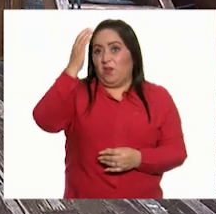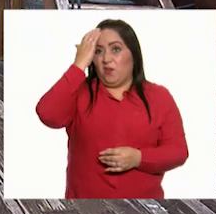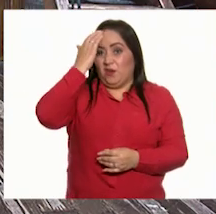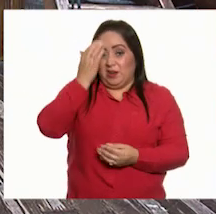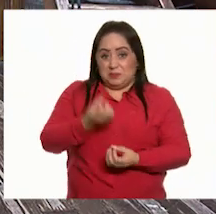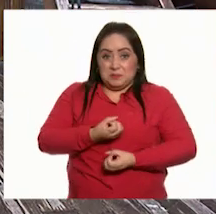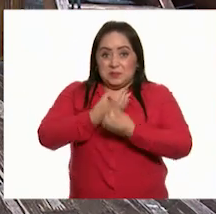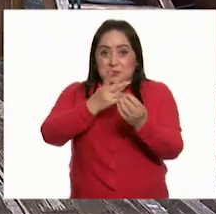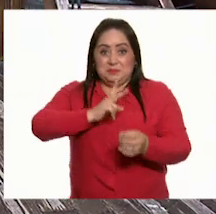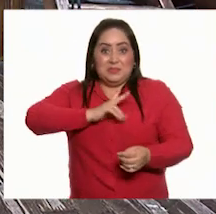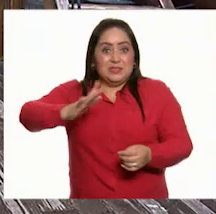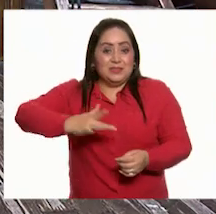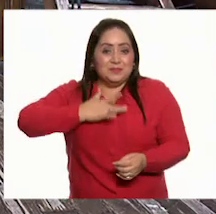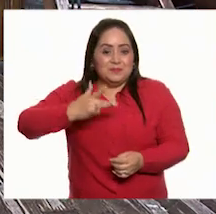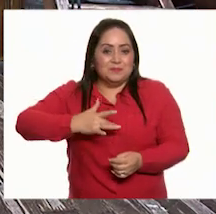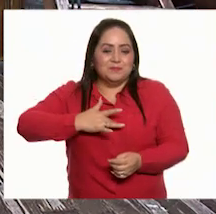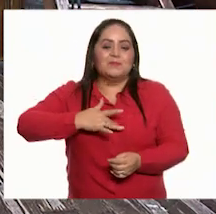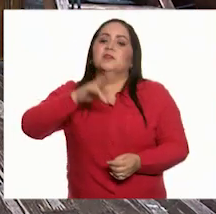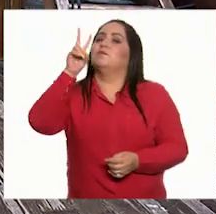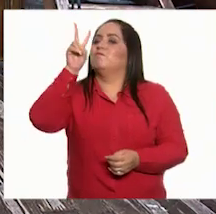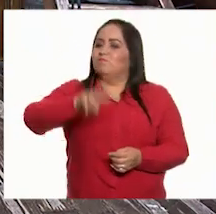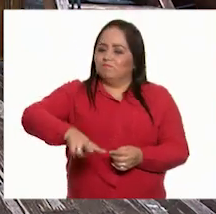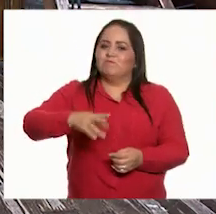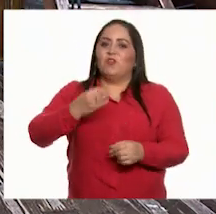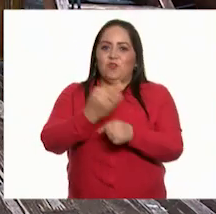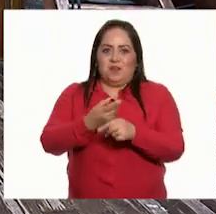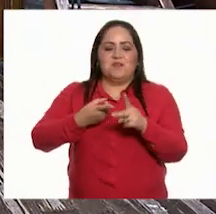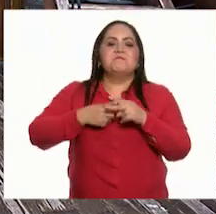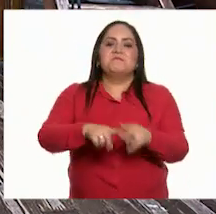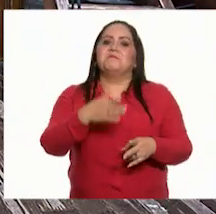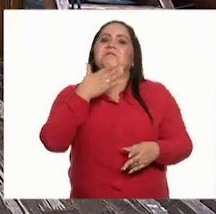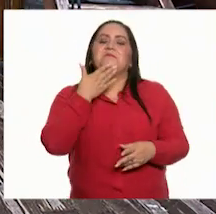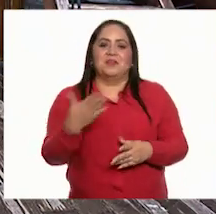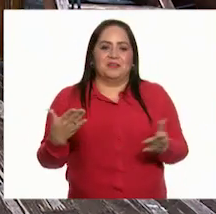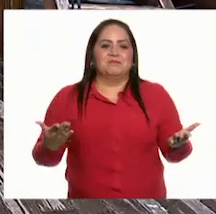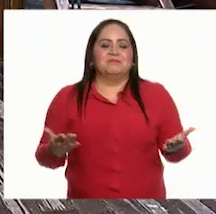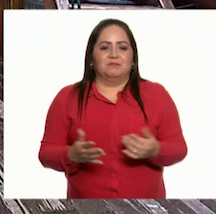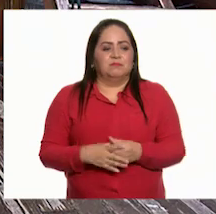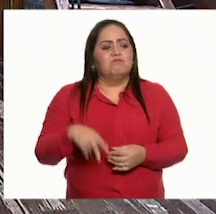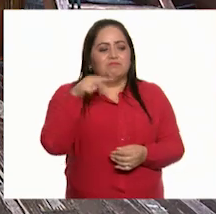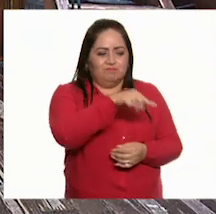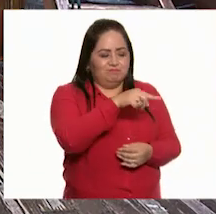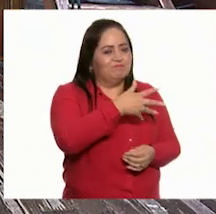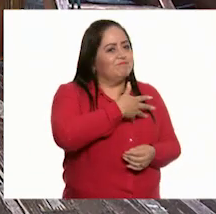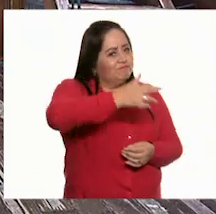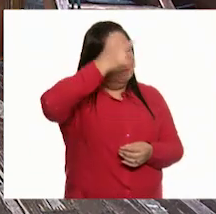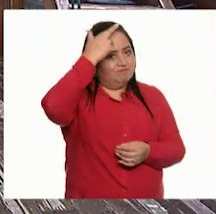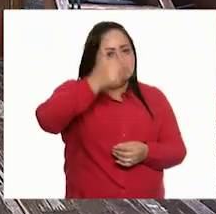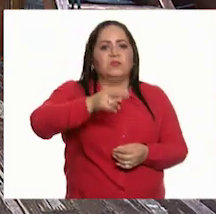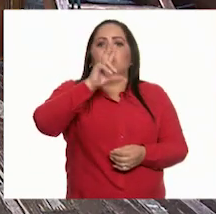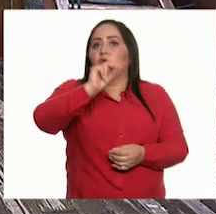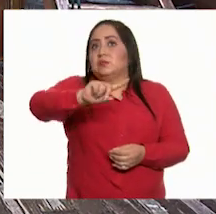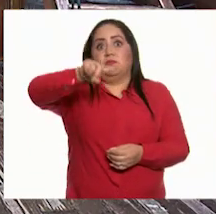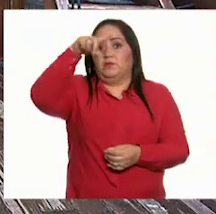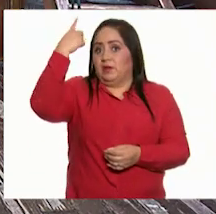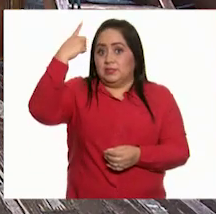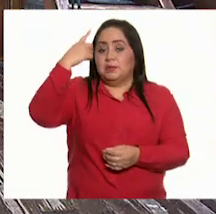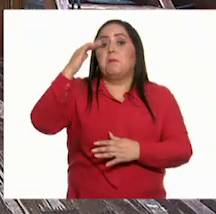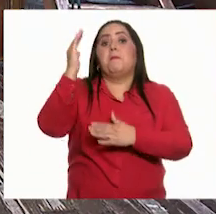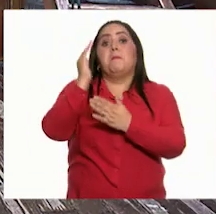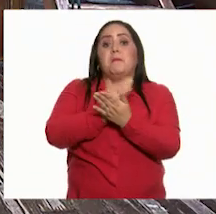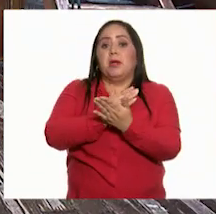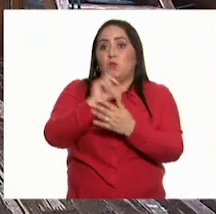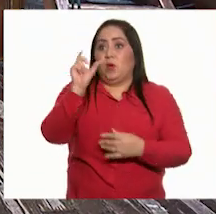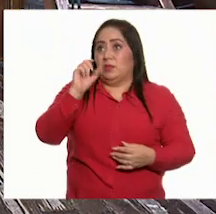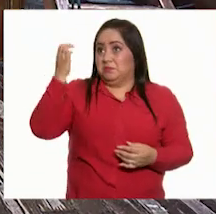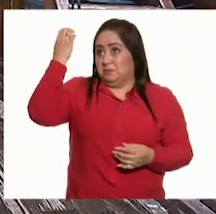expresar nuestros sentimientos Es un buen comienzo Tienes razón, Lolo No es nada fácil Y menos cuando